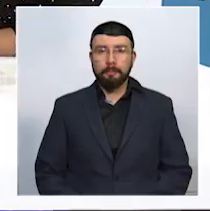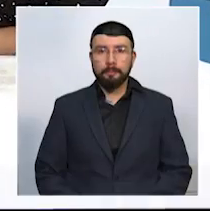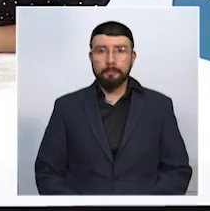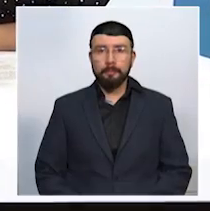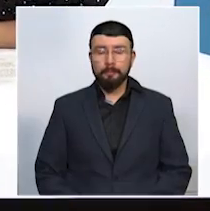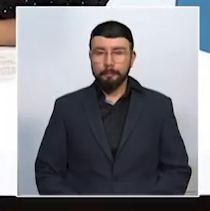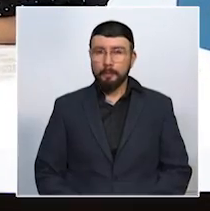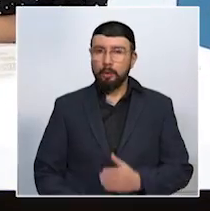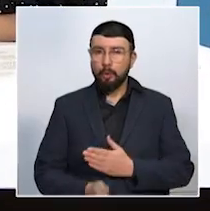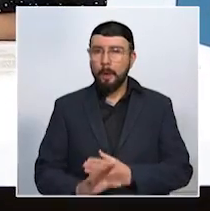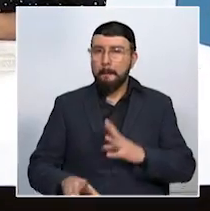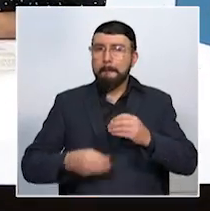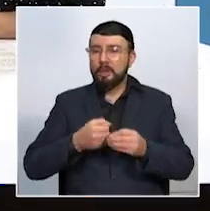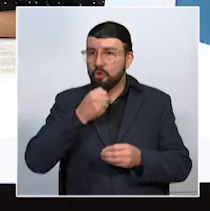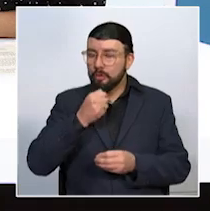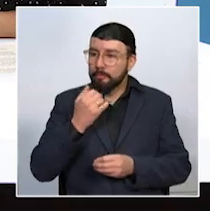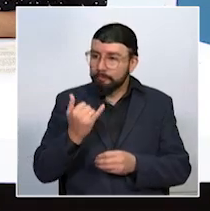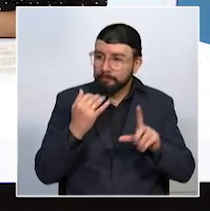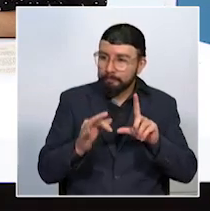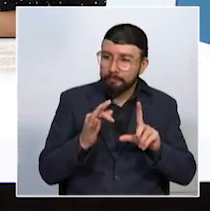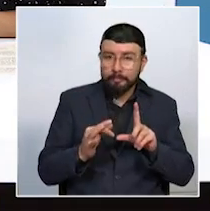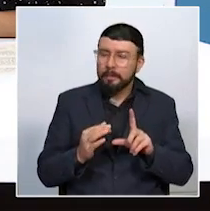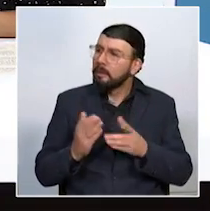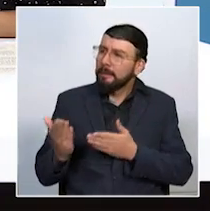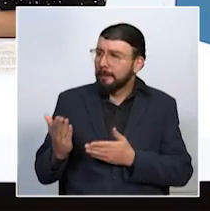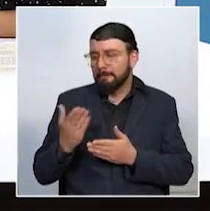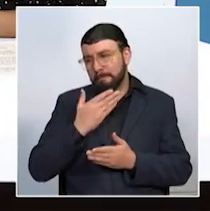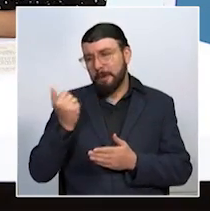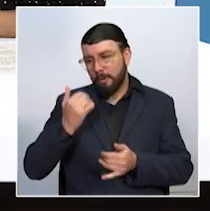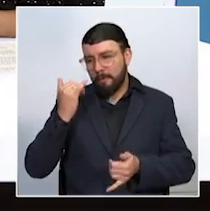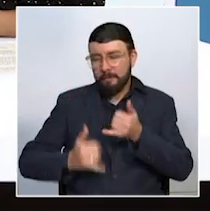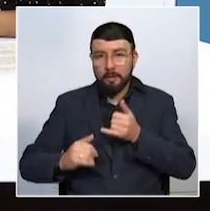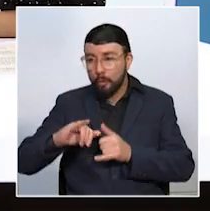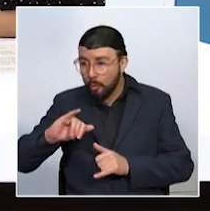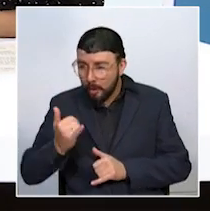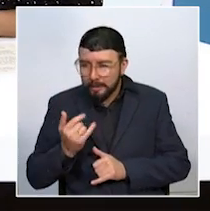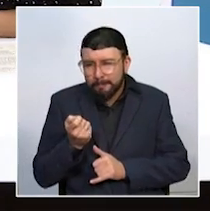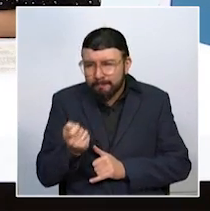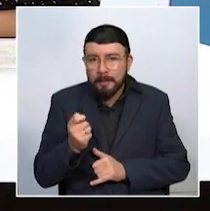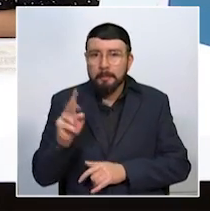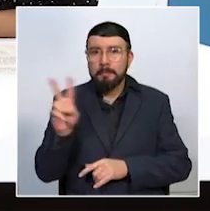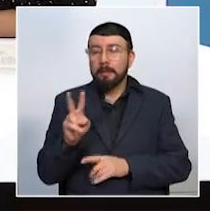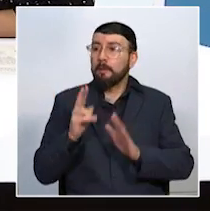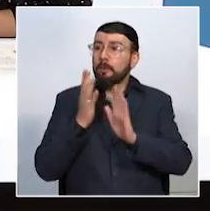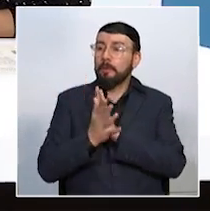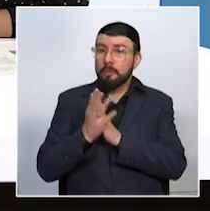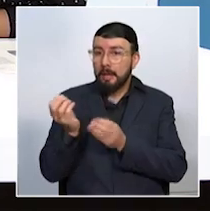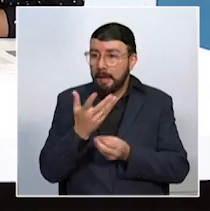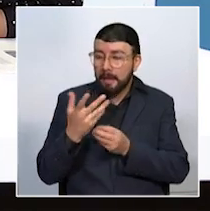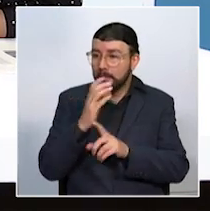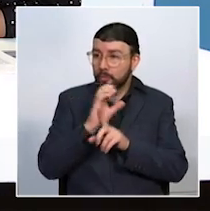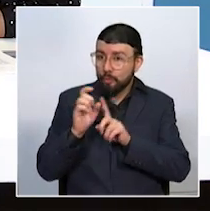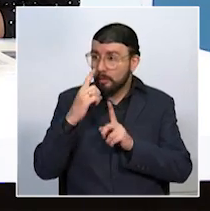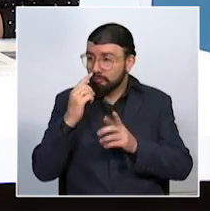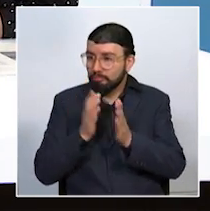Muy bien, y continuamos con más Telecafé Noticias. Daniela y televidentes, qué mejor cerrar este jueves, este viernes pequeñito, con toda la información de arte, cultura y entretenimiento. Por